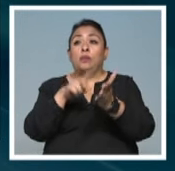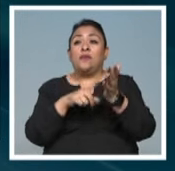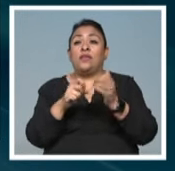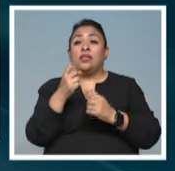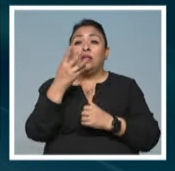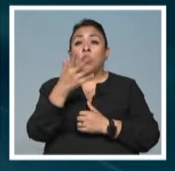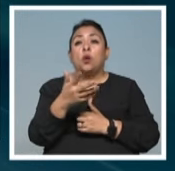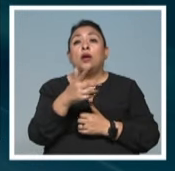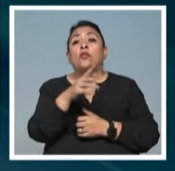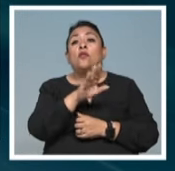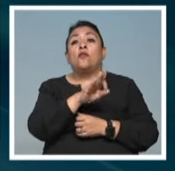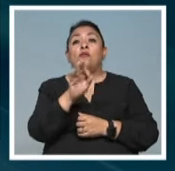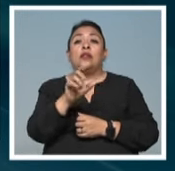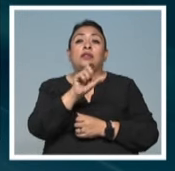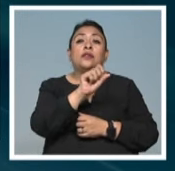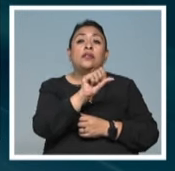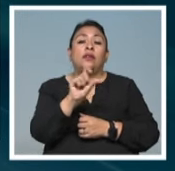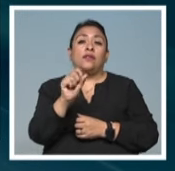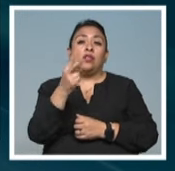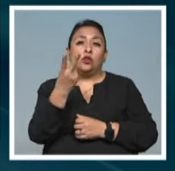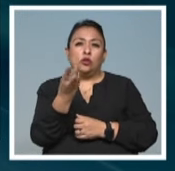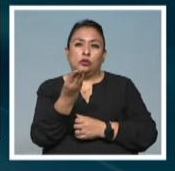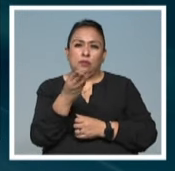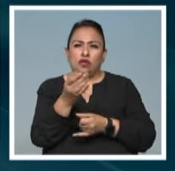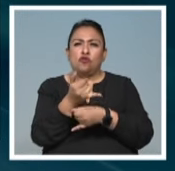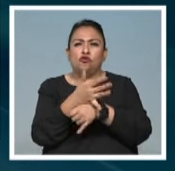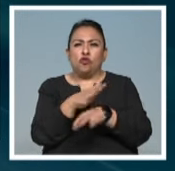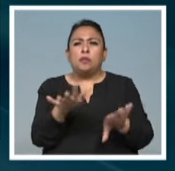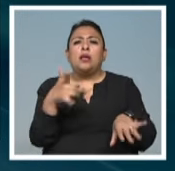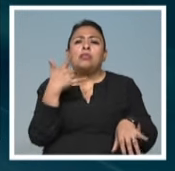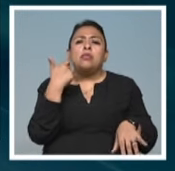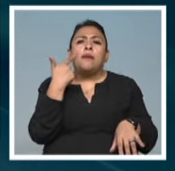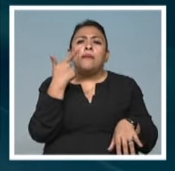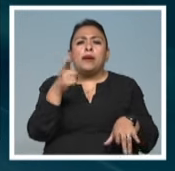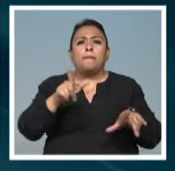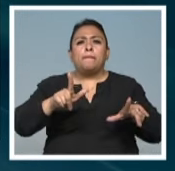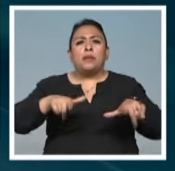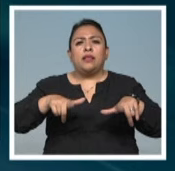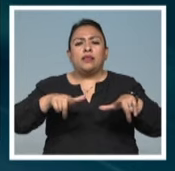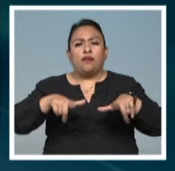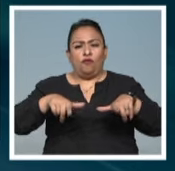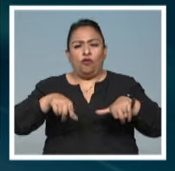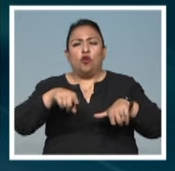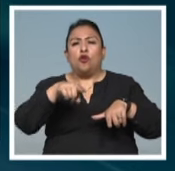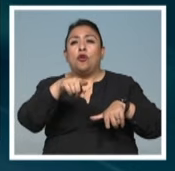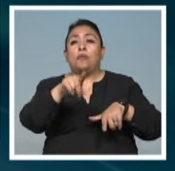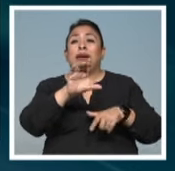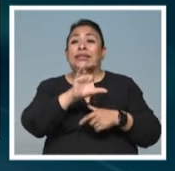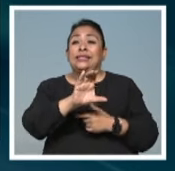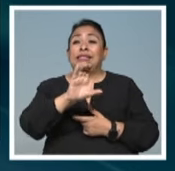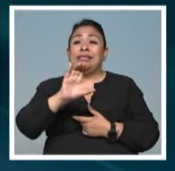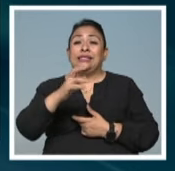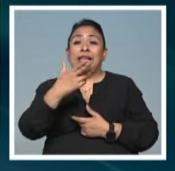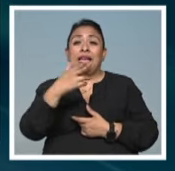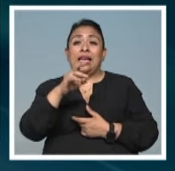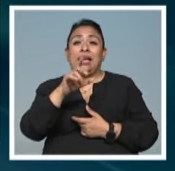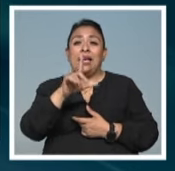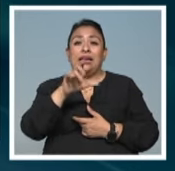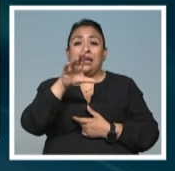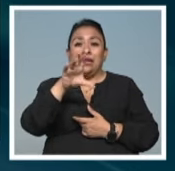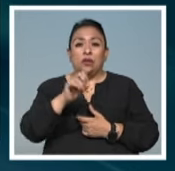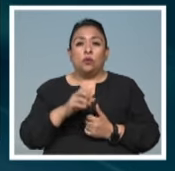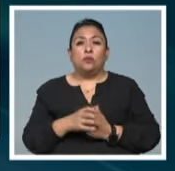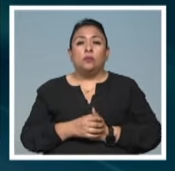se realiza del 20 al 22 de mayo y los detalles se pueden consultar en las plataformas digitales del Centro Cultural El Élico.